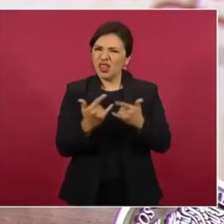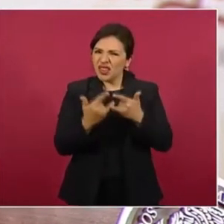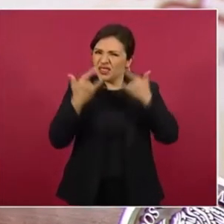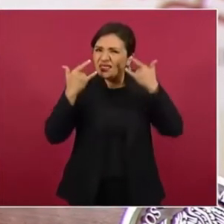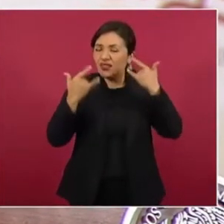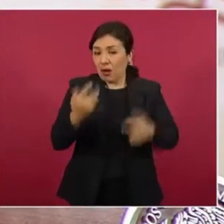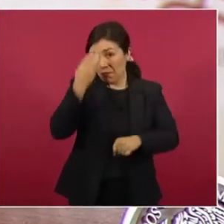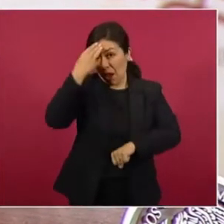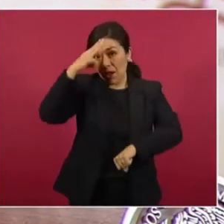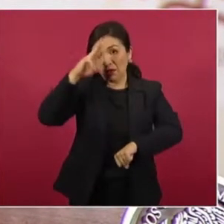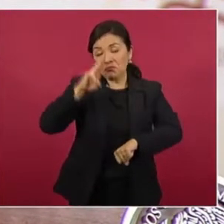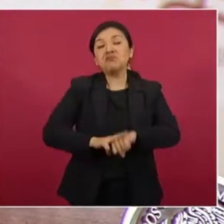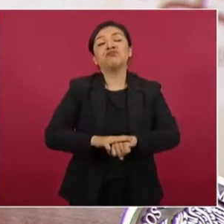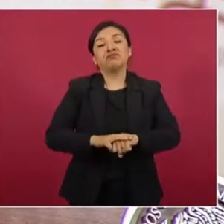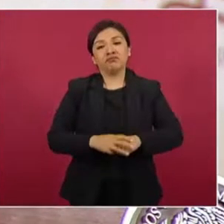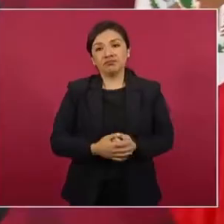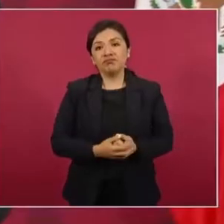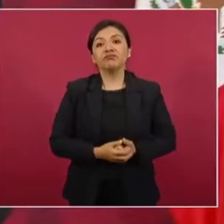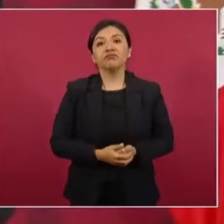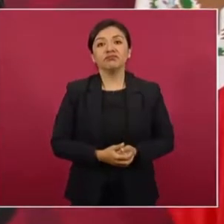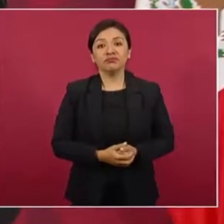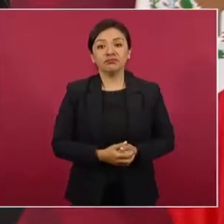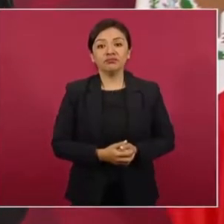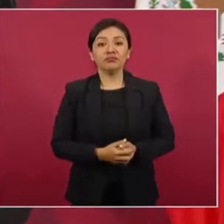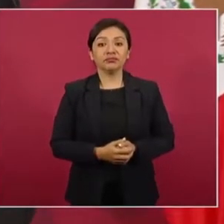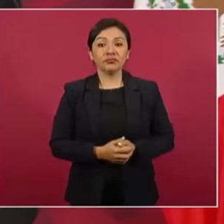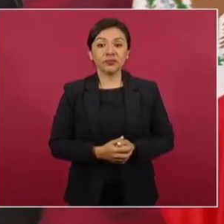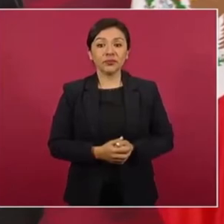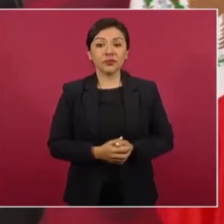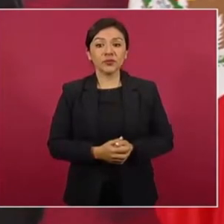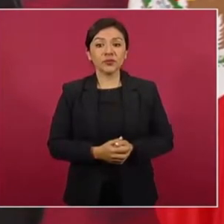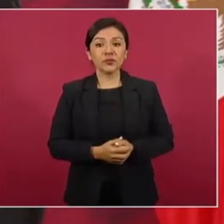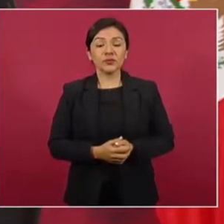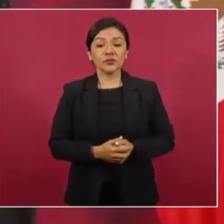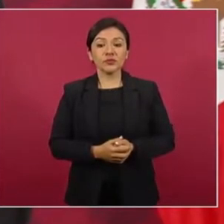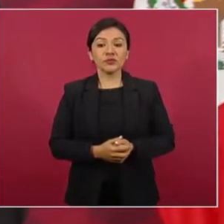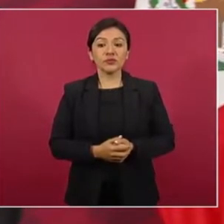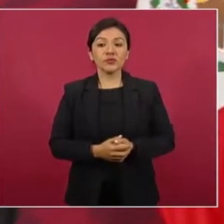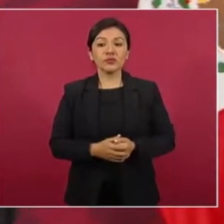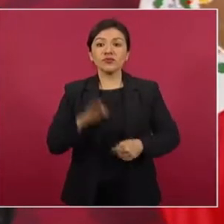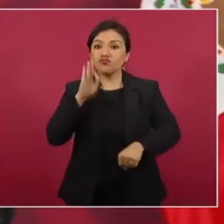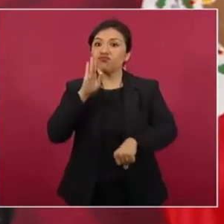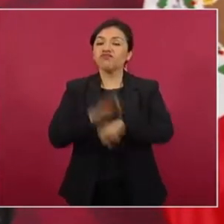patriota,